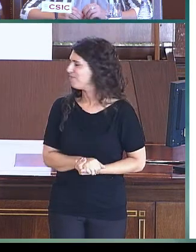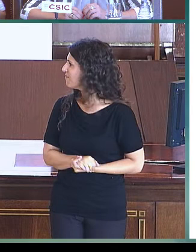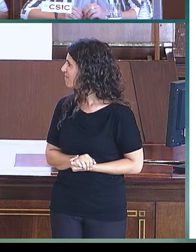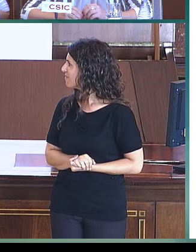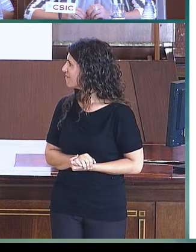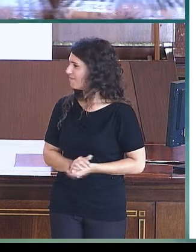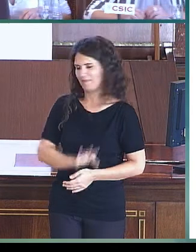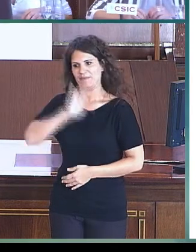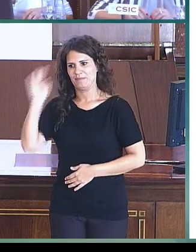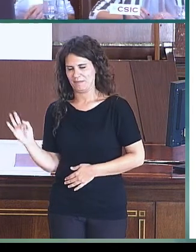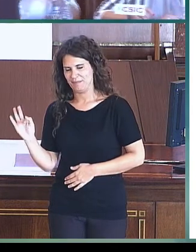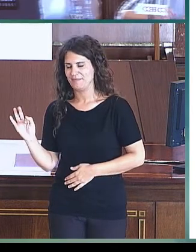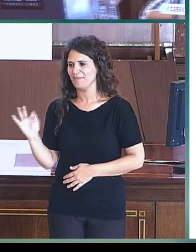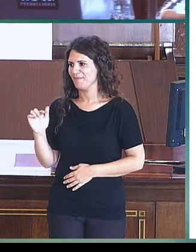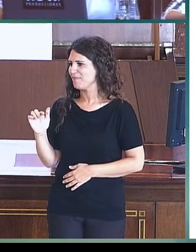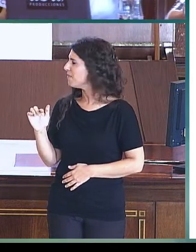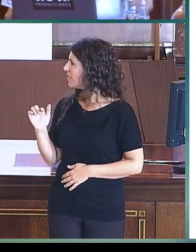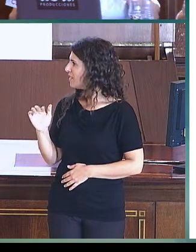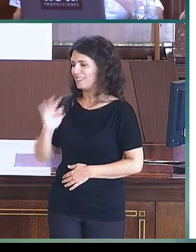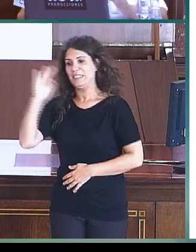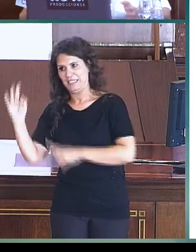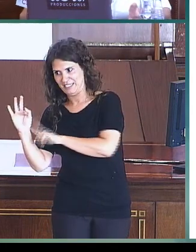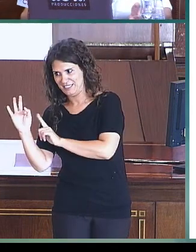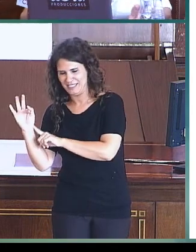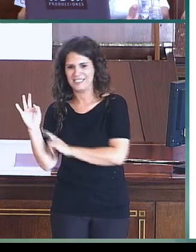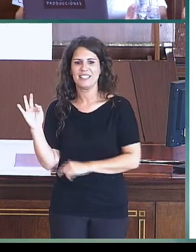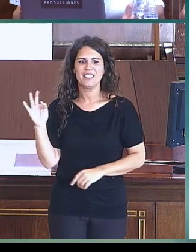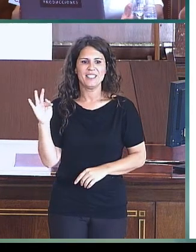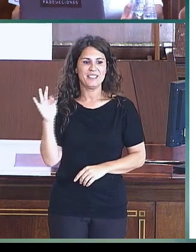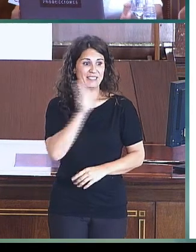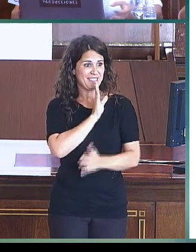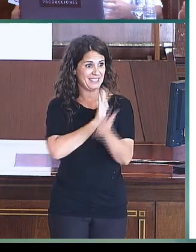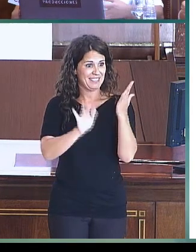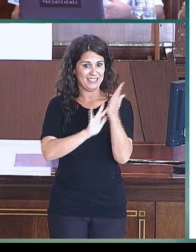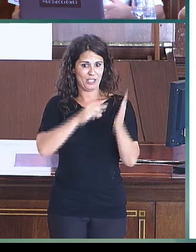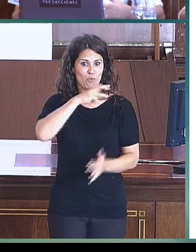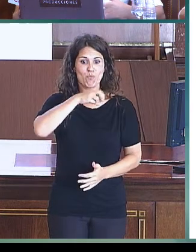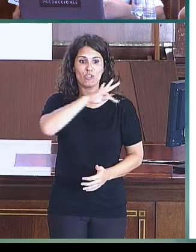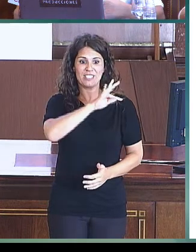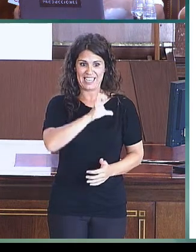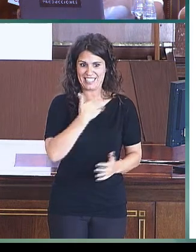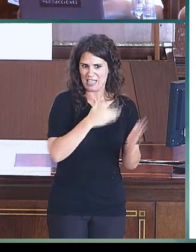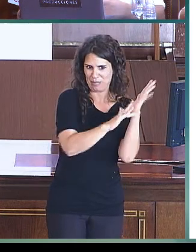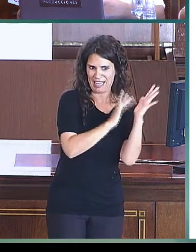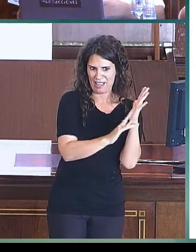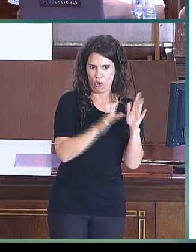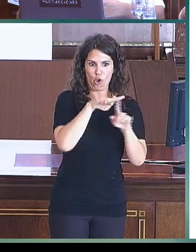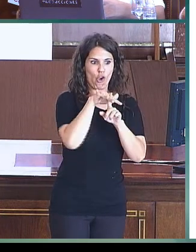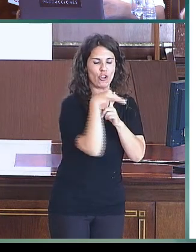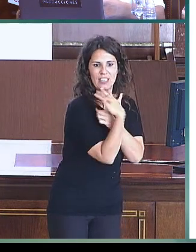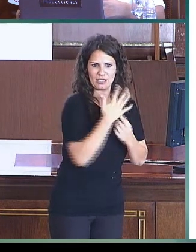Pues, precisamente en este contexto que ya nos estaba describiendo Monse, en este contexto